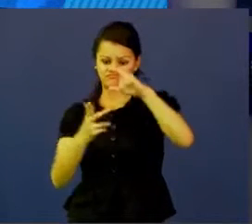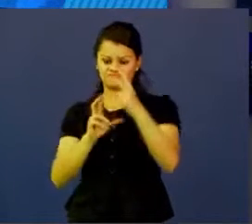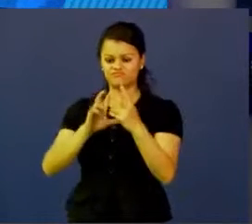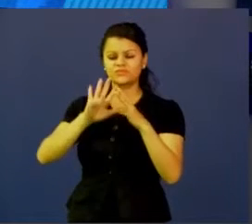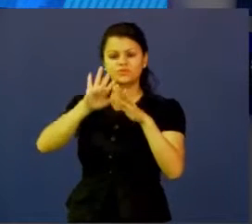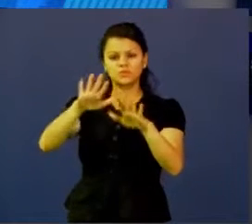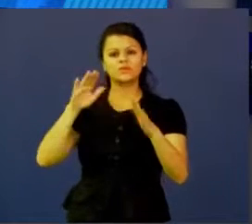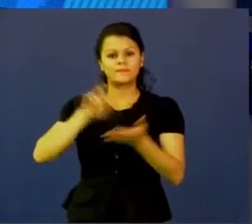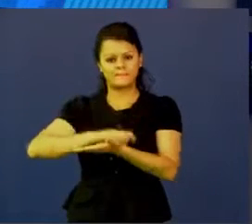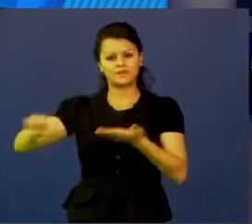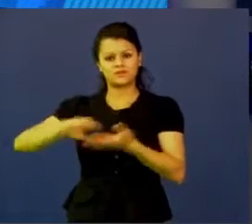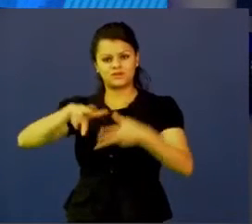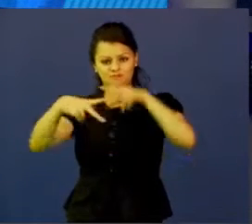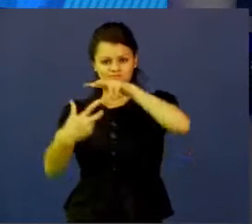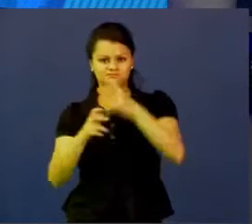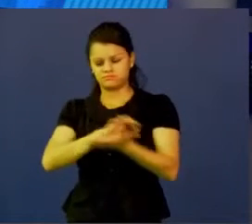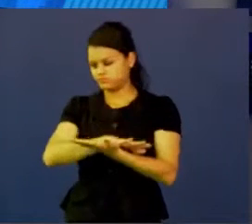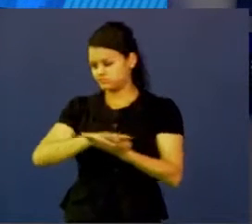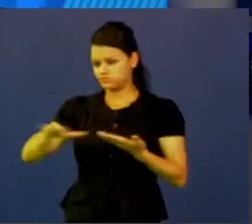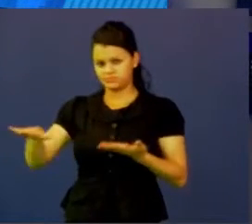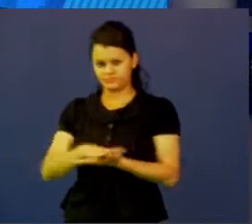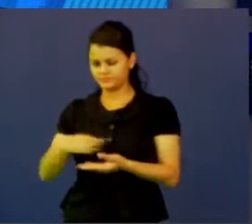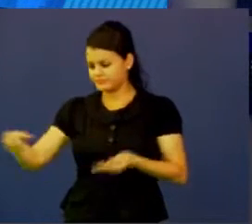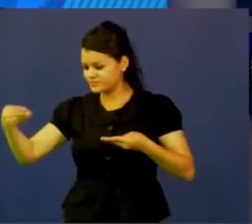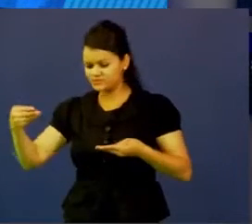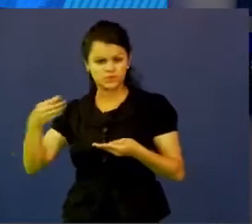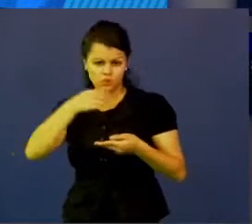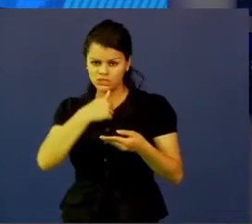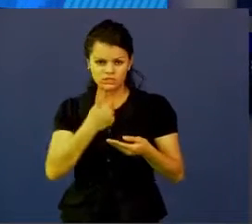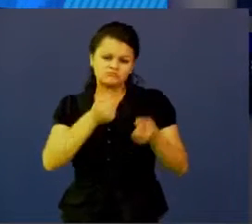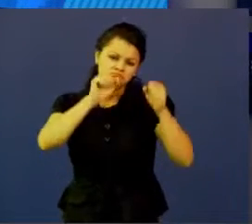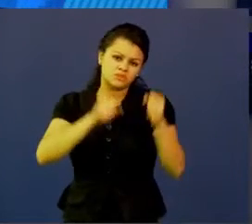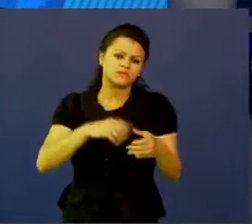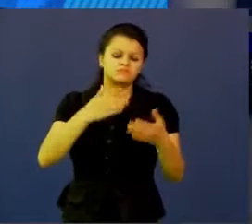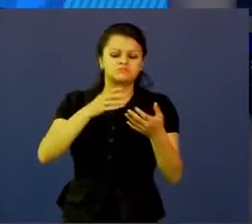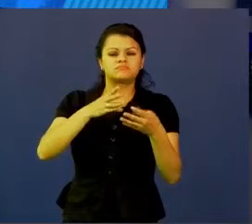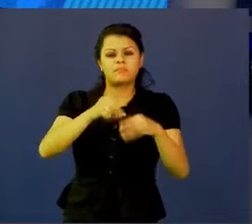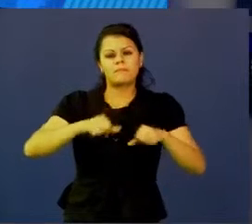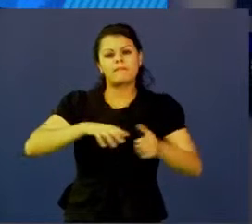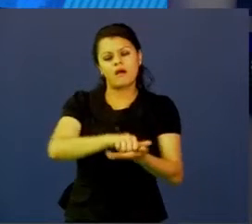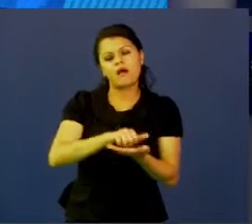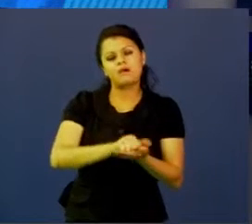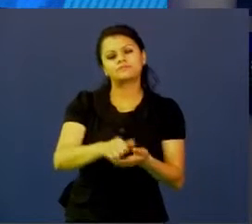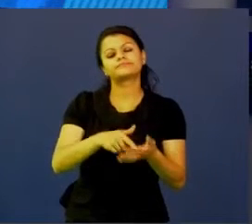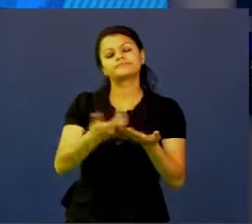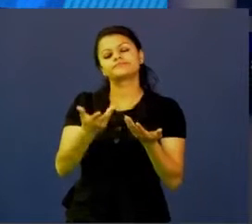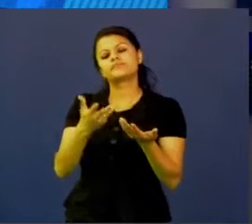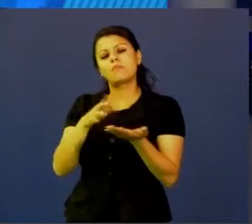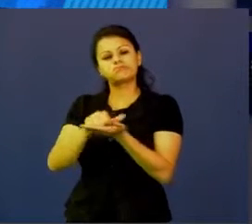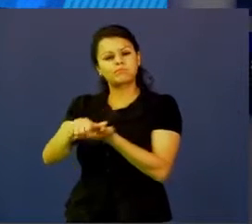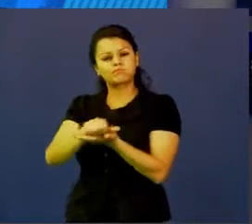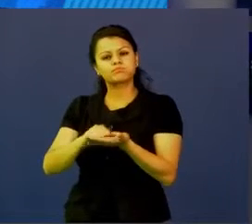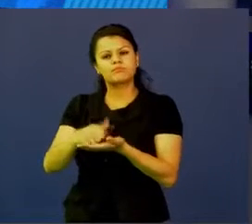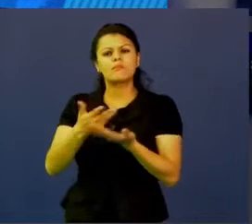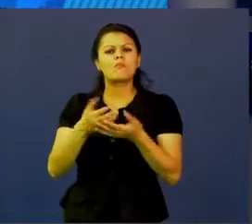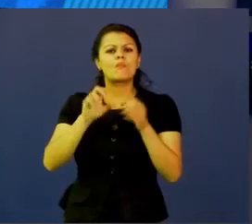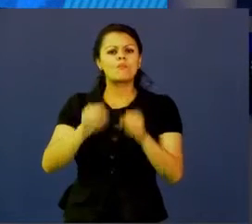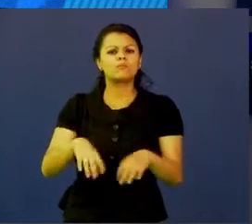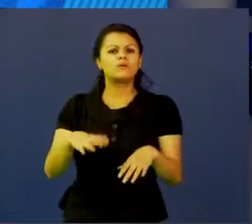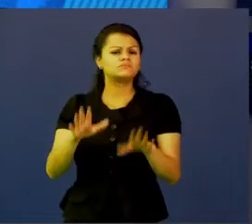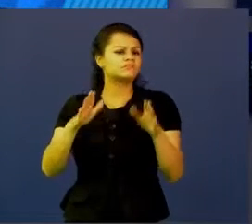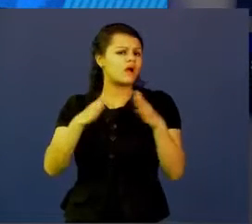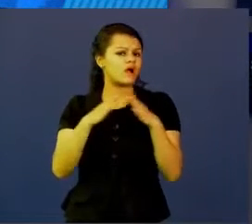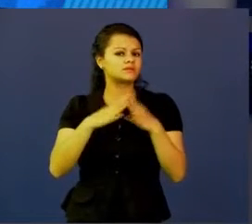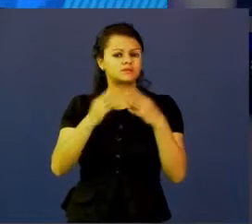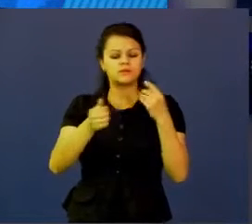3D, pues siempre va haber barro, siempre va a haber plastilina, se puede hacer plastilina casera con agua y con maicena,